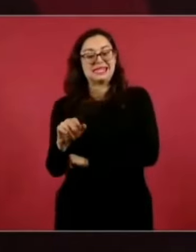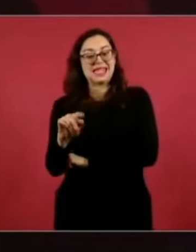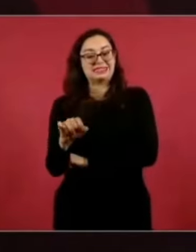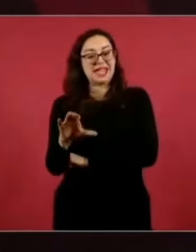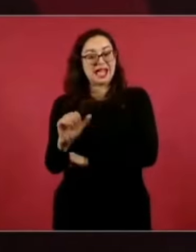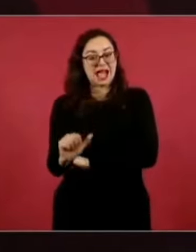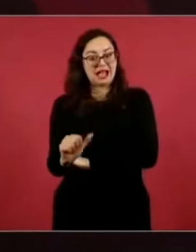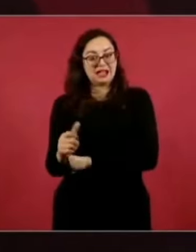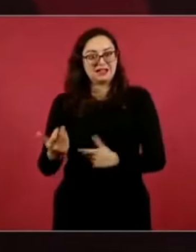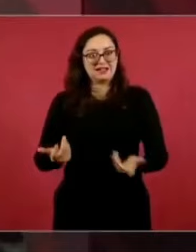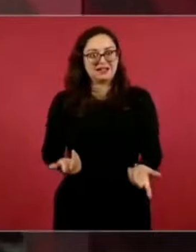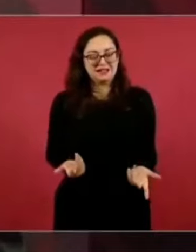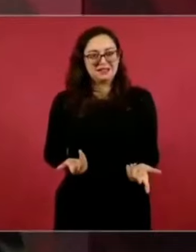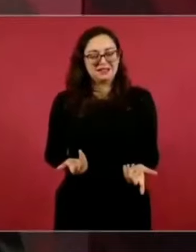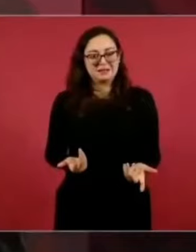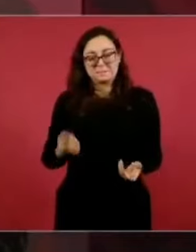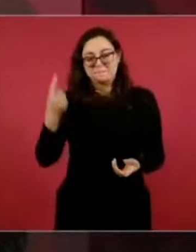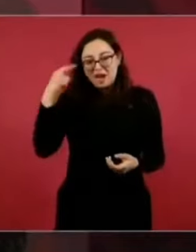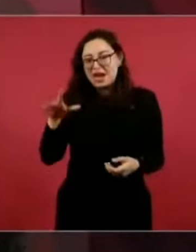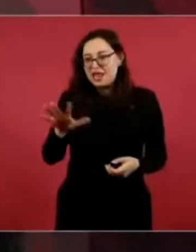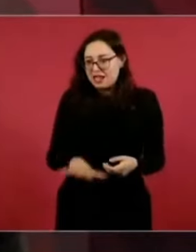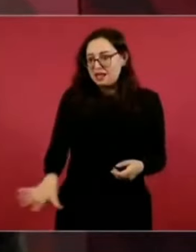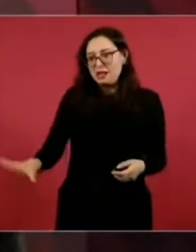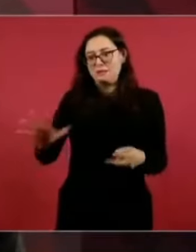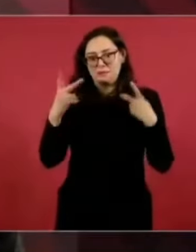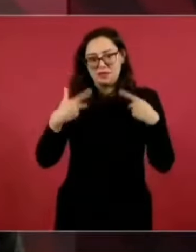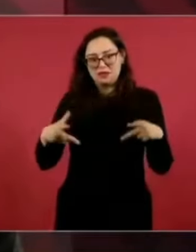de todo el pueblo. Pero bueno,